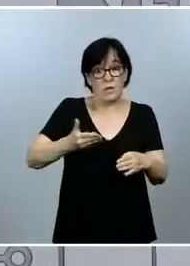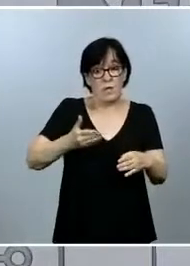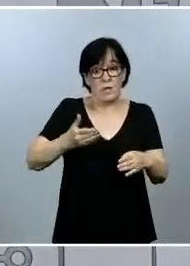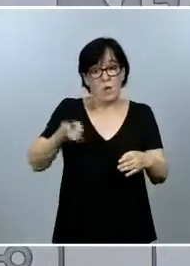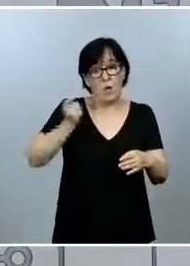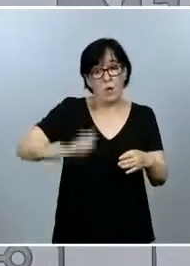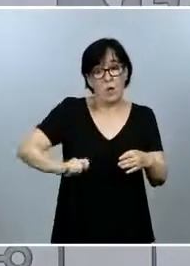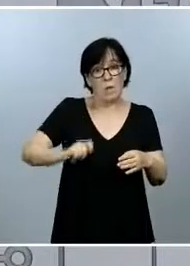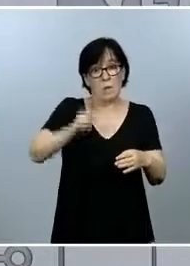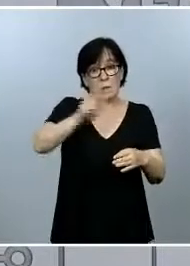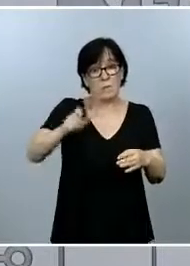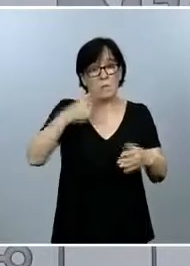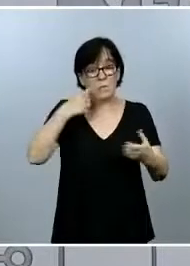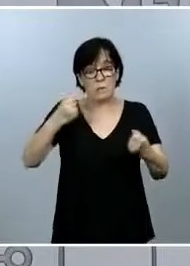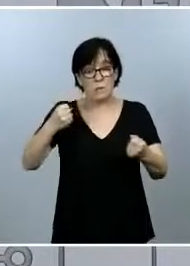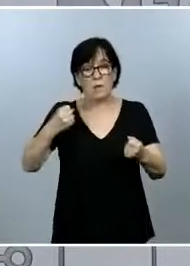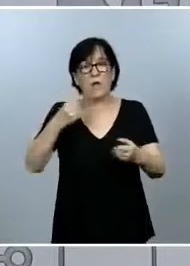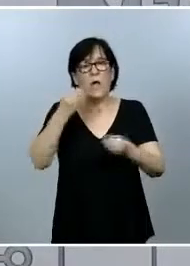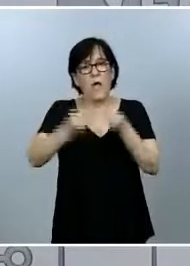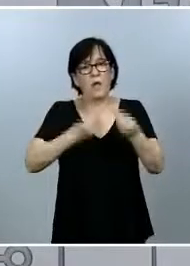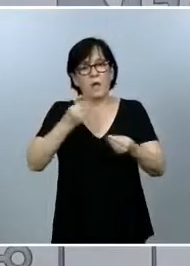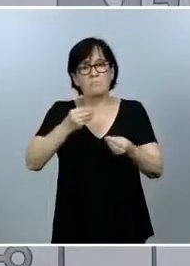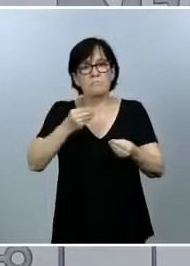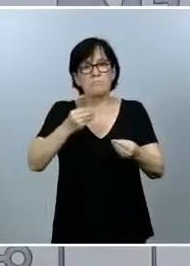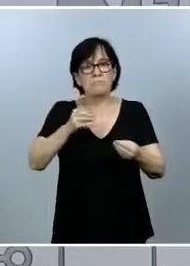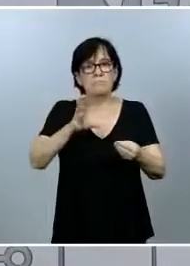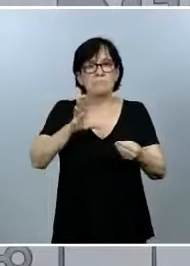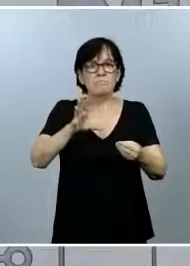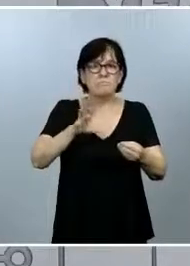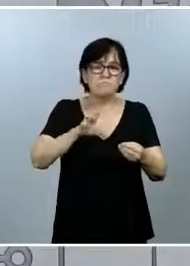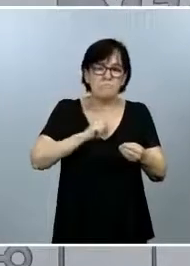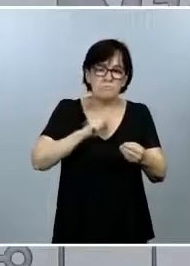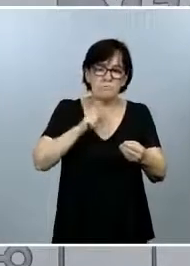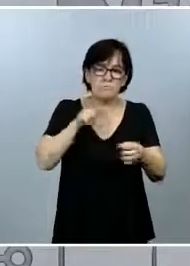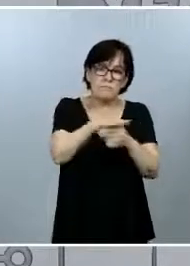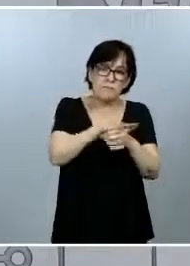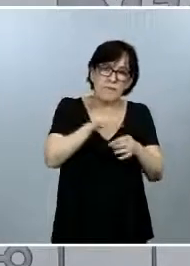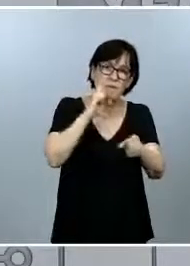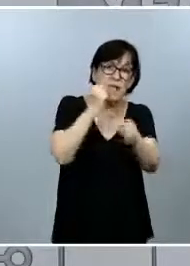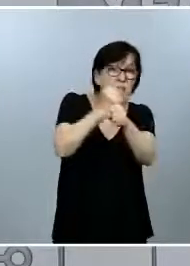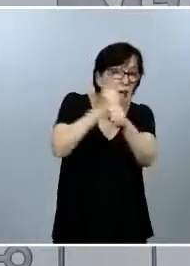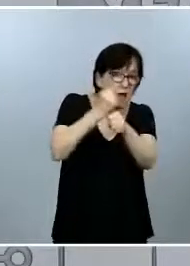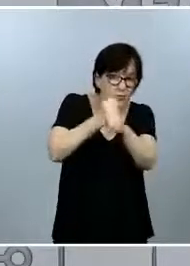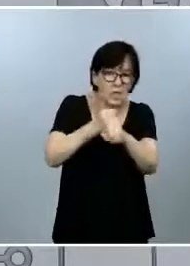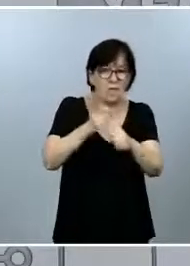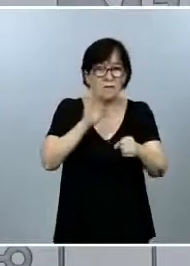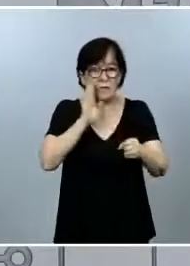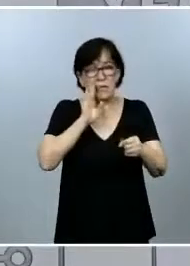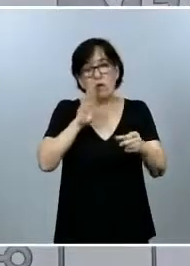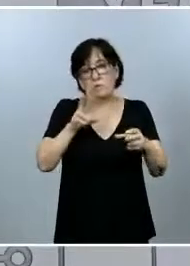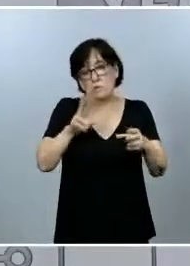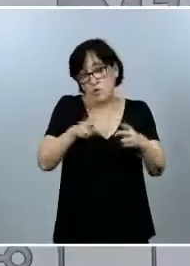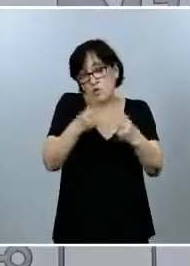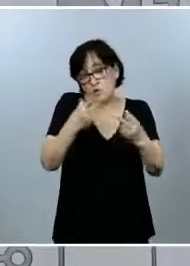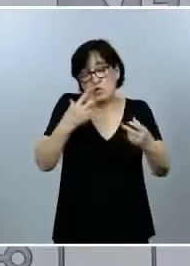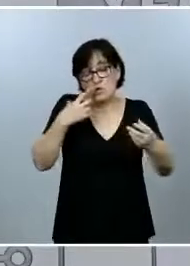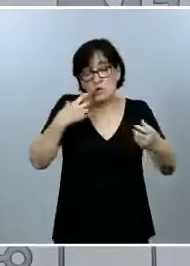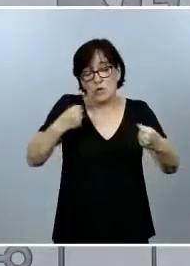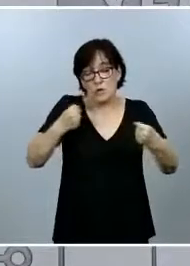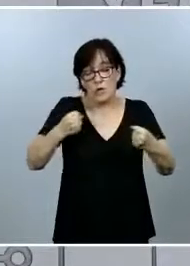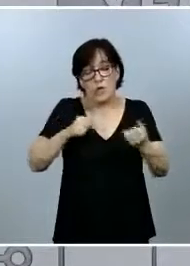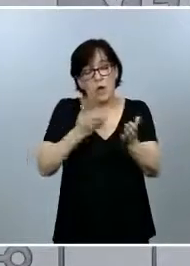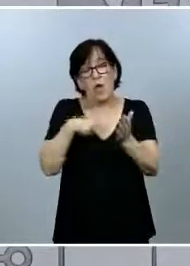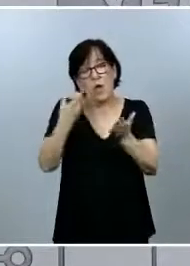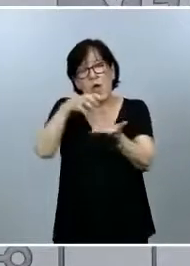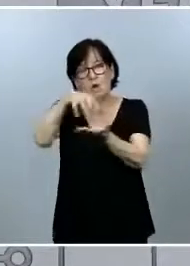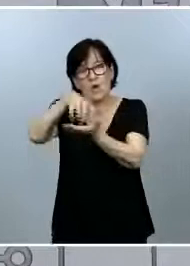sanitarios se han expuesto o en el ámbito laboral, sociosanitario, otros centros